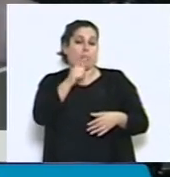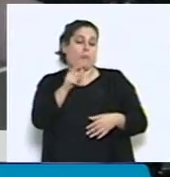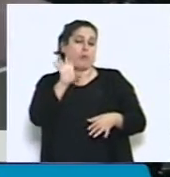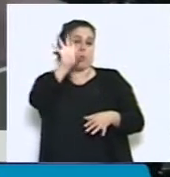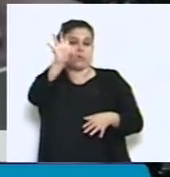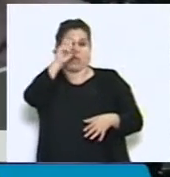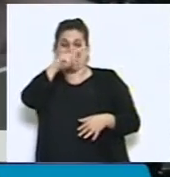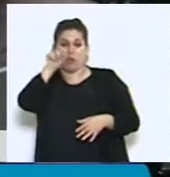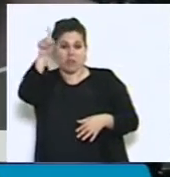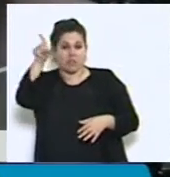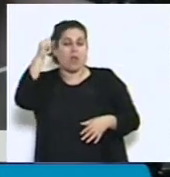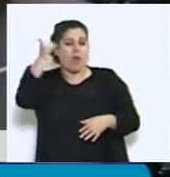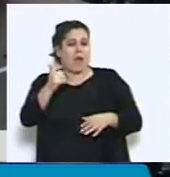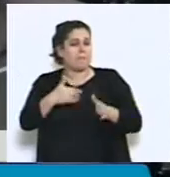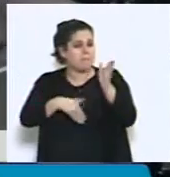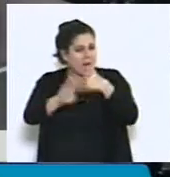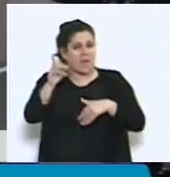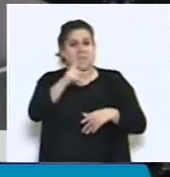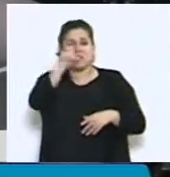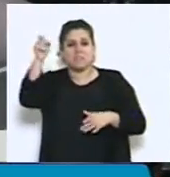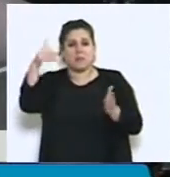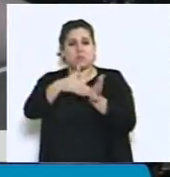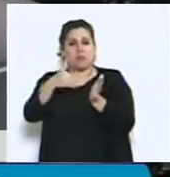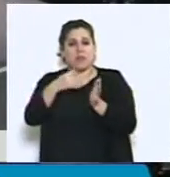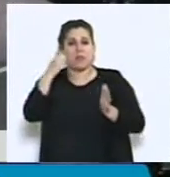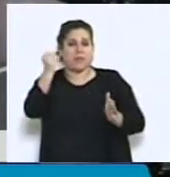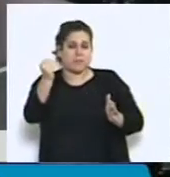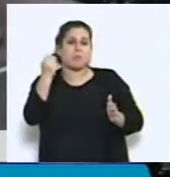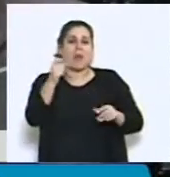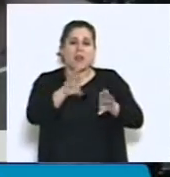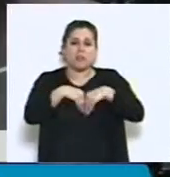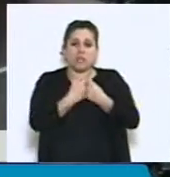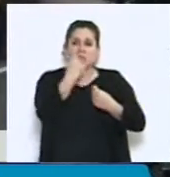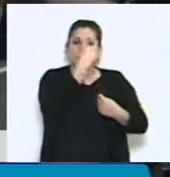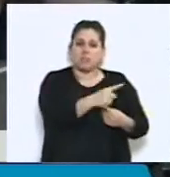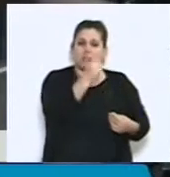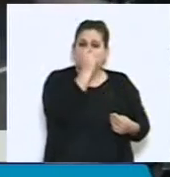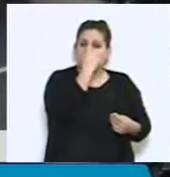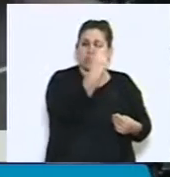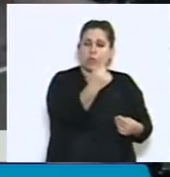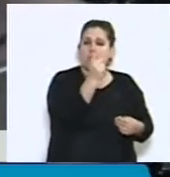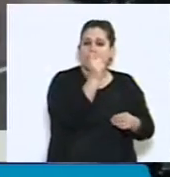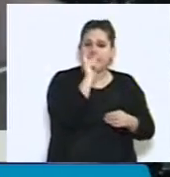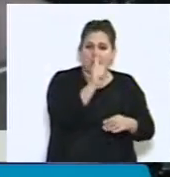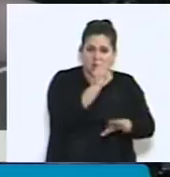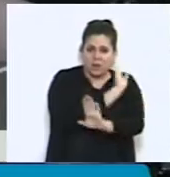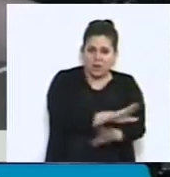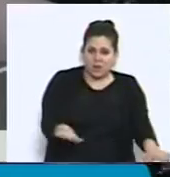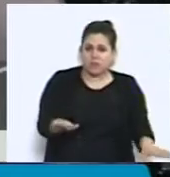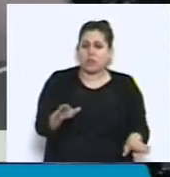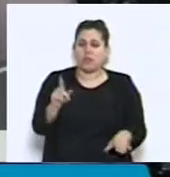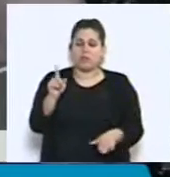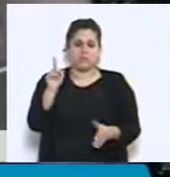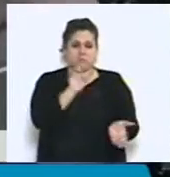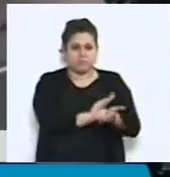Corrientes, ingresan más de 100 millones de pesos mensuales para los 121.000 niños que reciben la asignación por hijo.